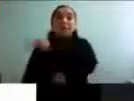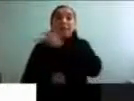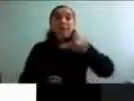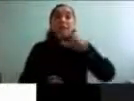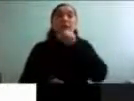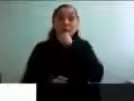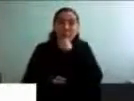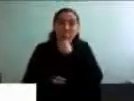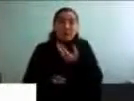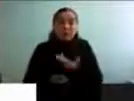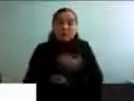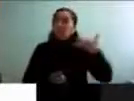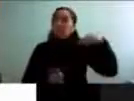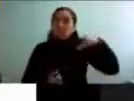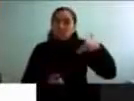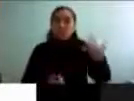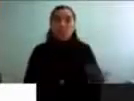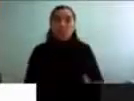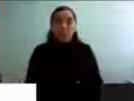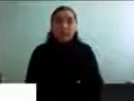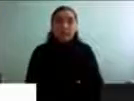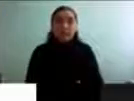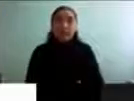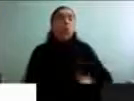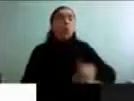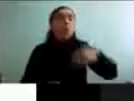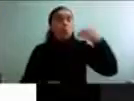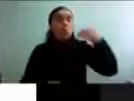importantes y son urgentes de desarrollar.